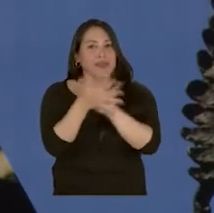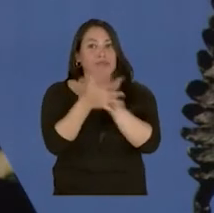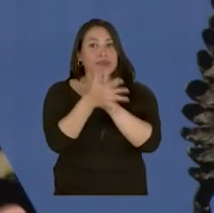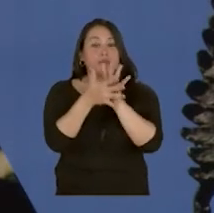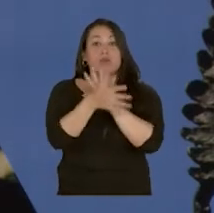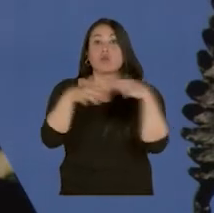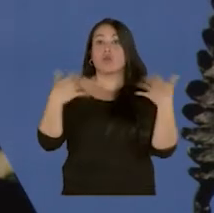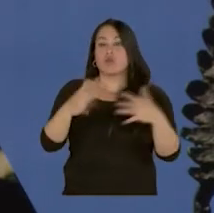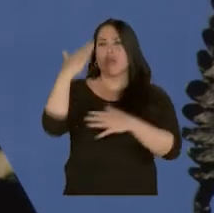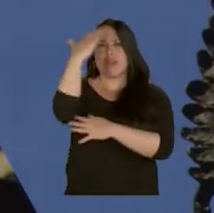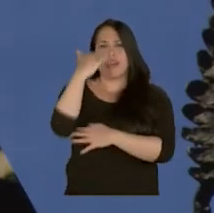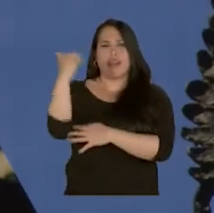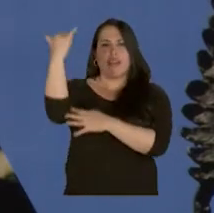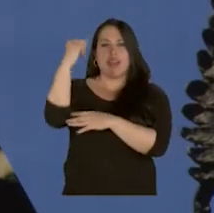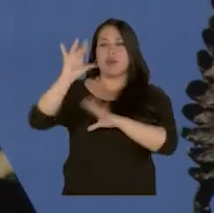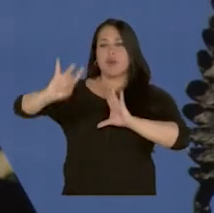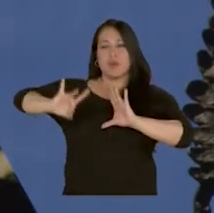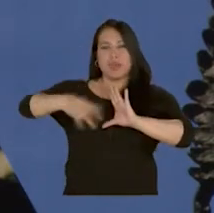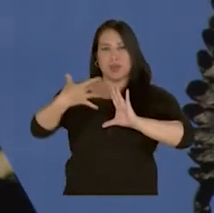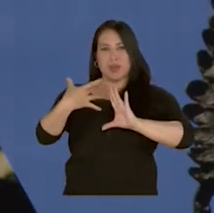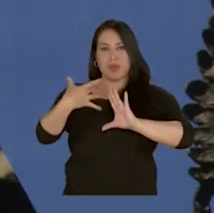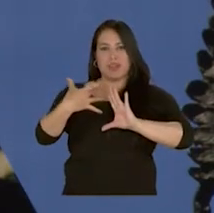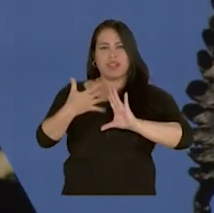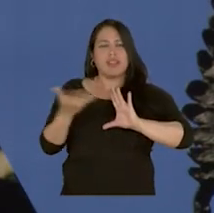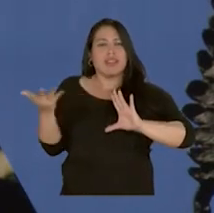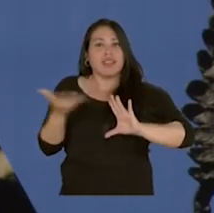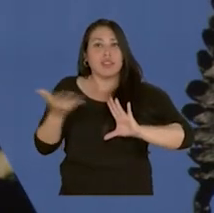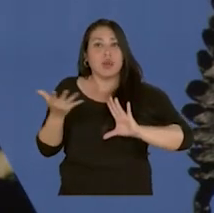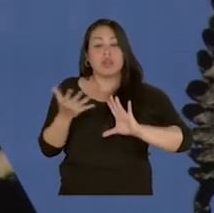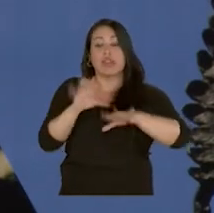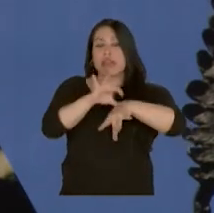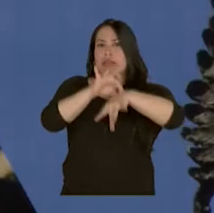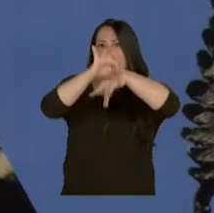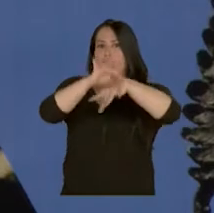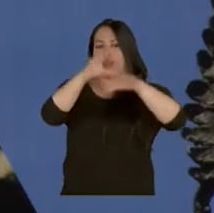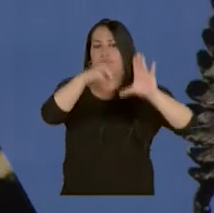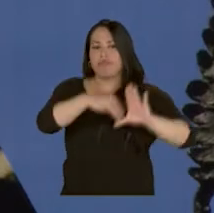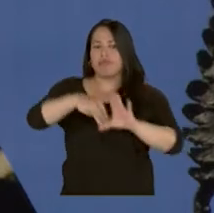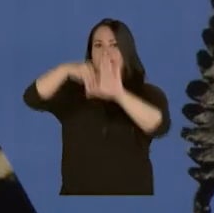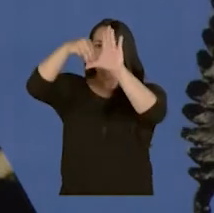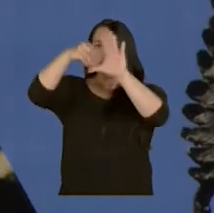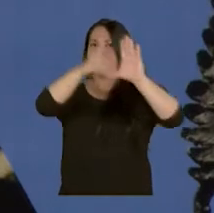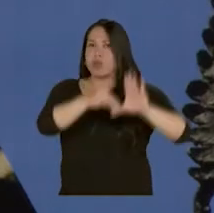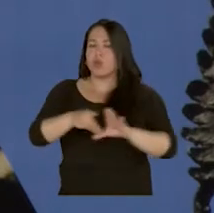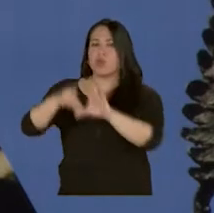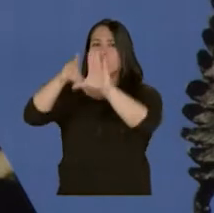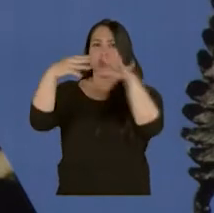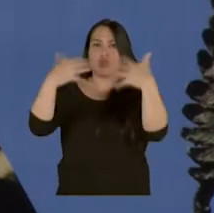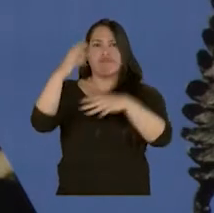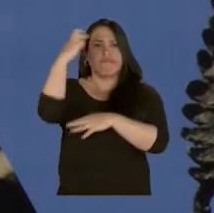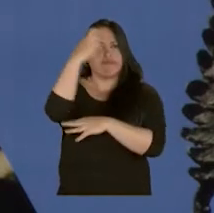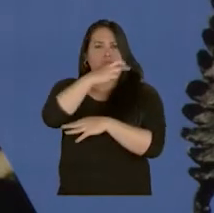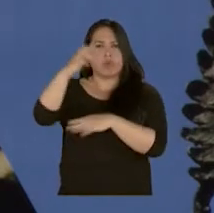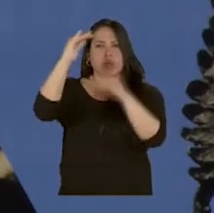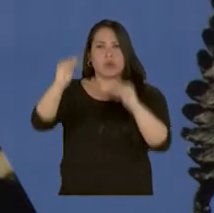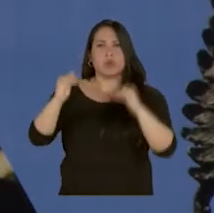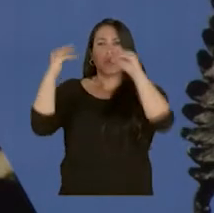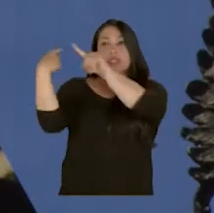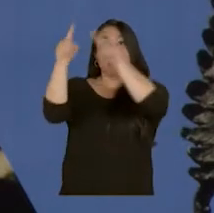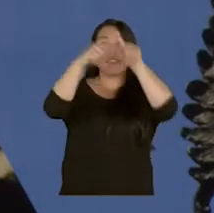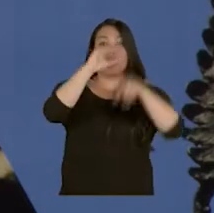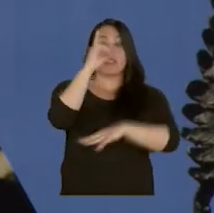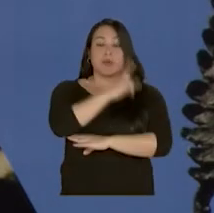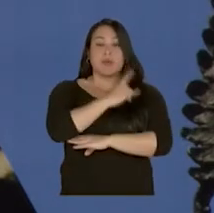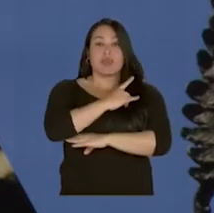un entramado académico virtual en donde concurren doctorados y magísteres de las diferentes universidades de